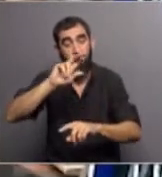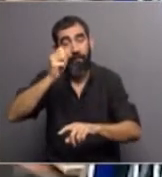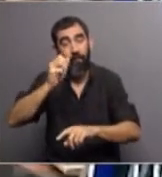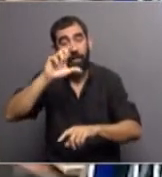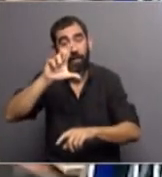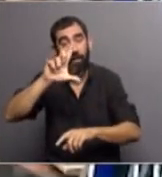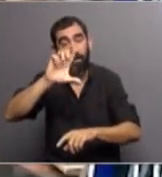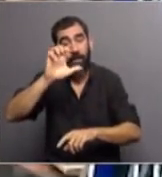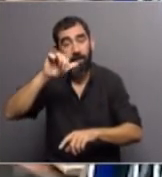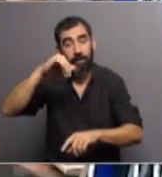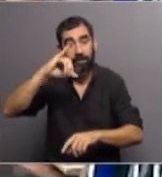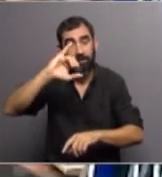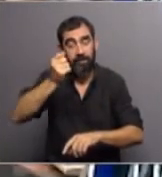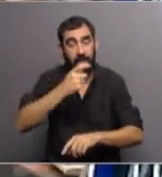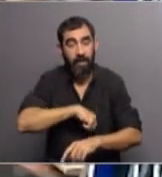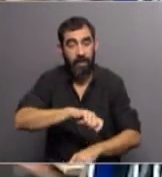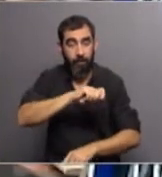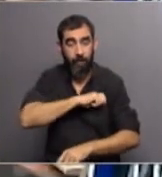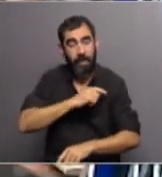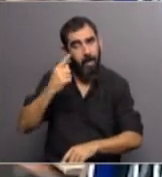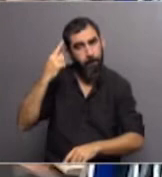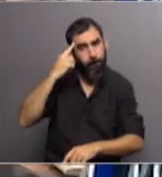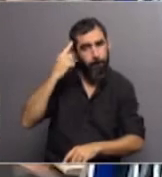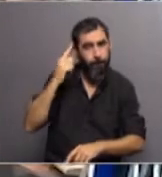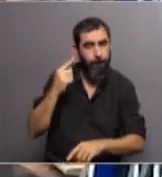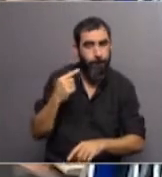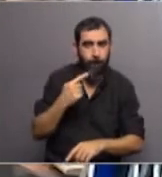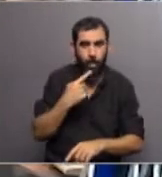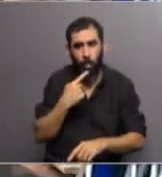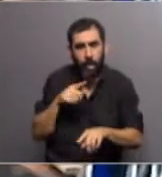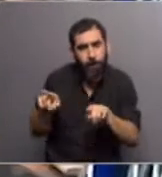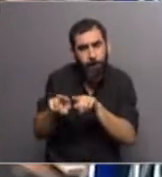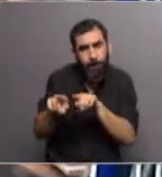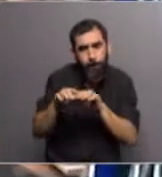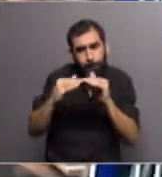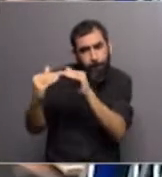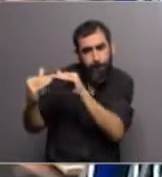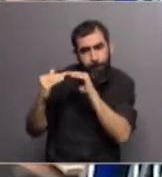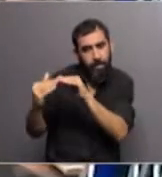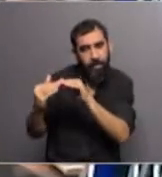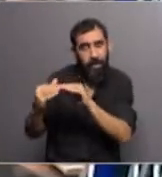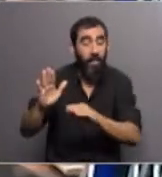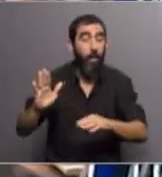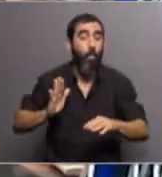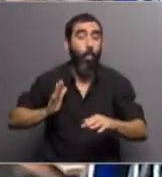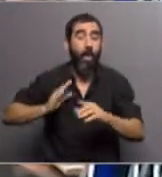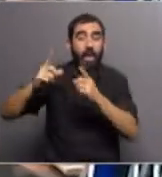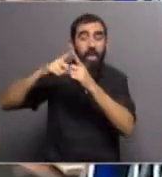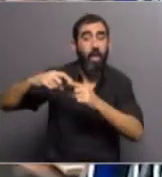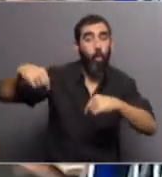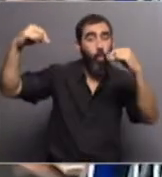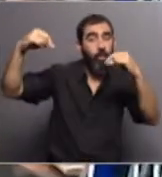que tiene las mismas inquietudes que tengo yo, y ya por el título uno ve, son las mujeres de la luna, es decir, eso